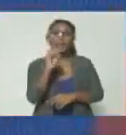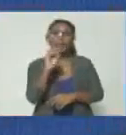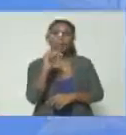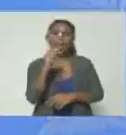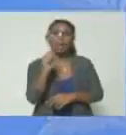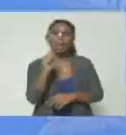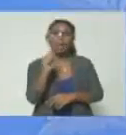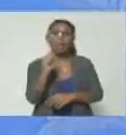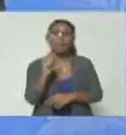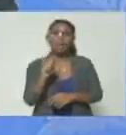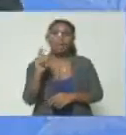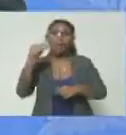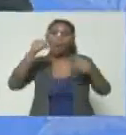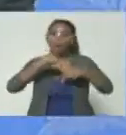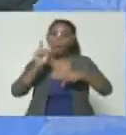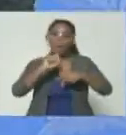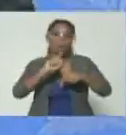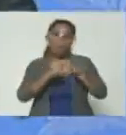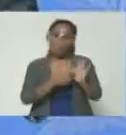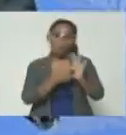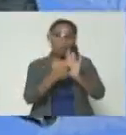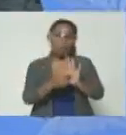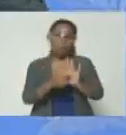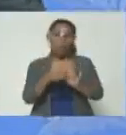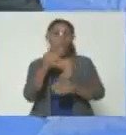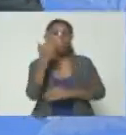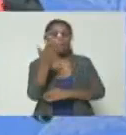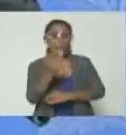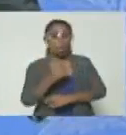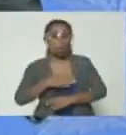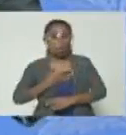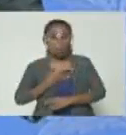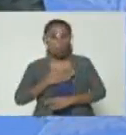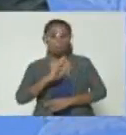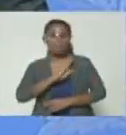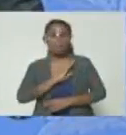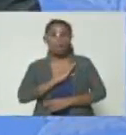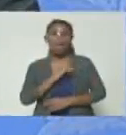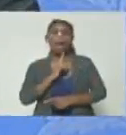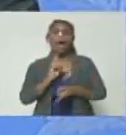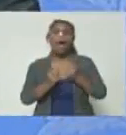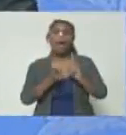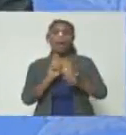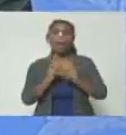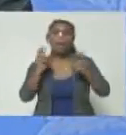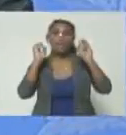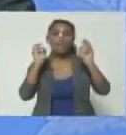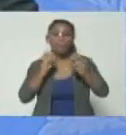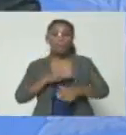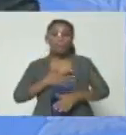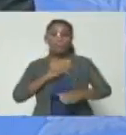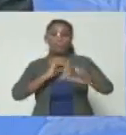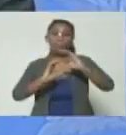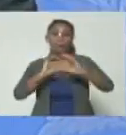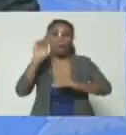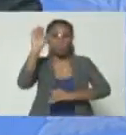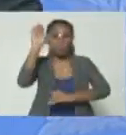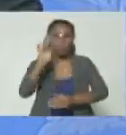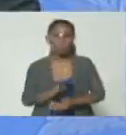no la vamos a mostrar hoy para que ustedes puedan tener algunos elementos y que podamos conversar en el futuro